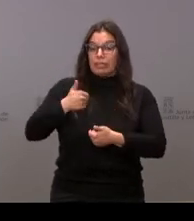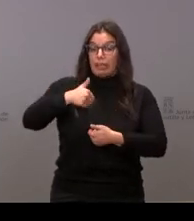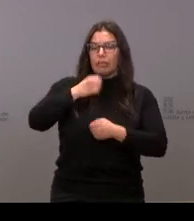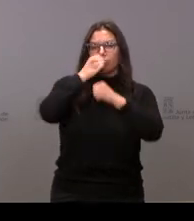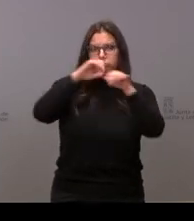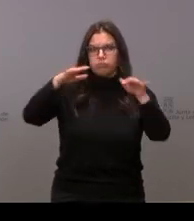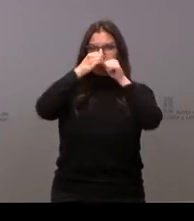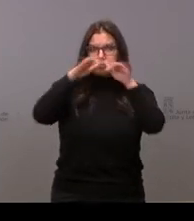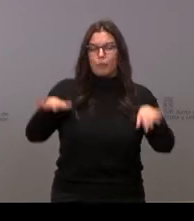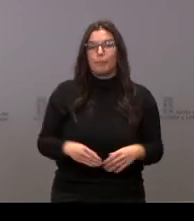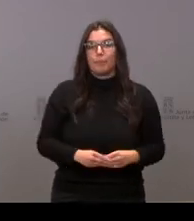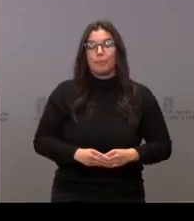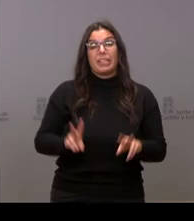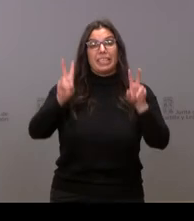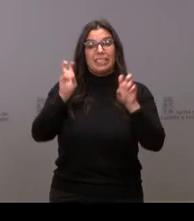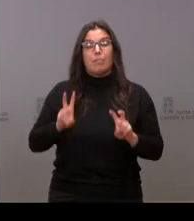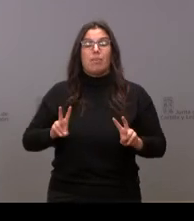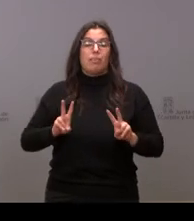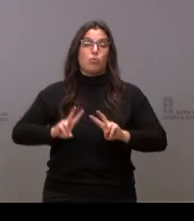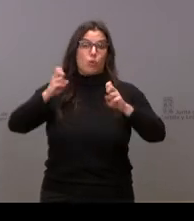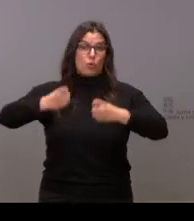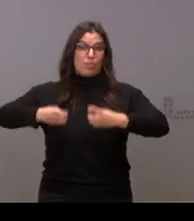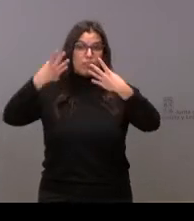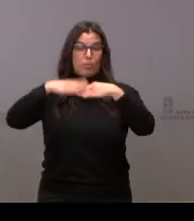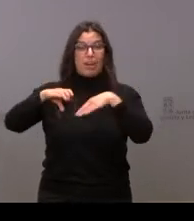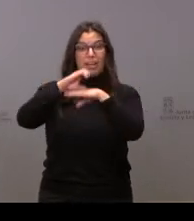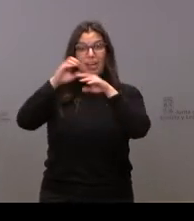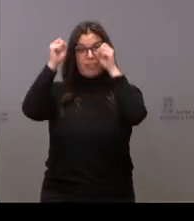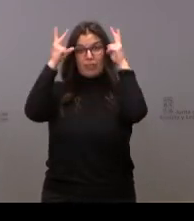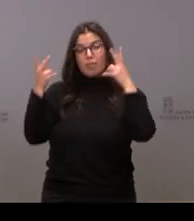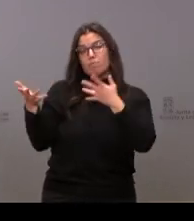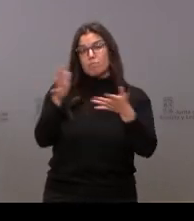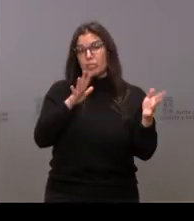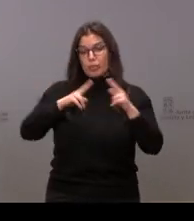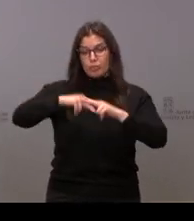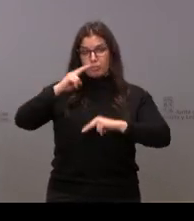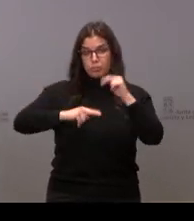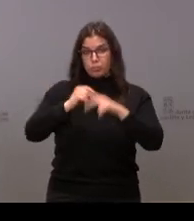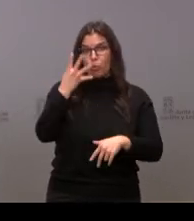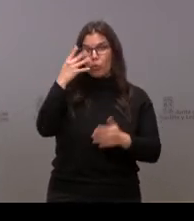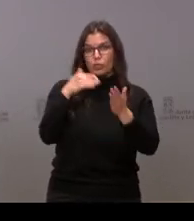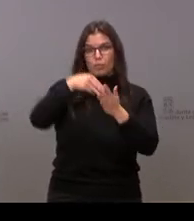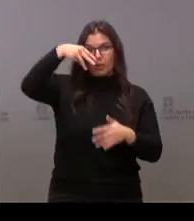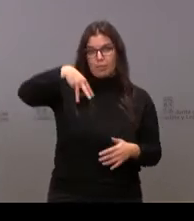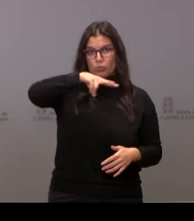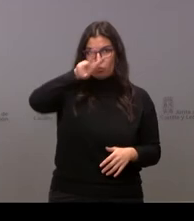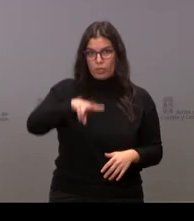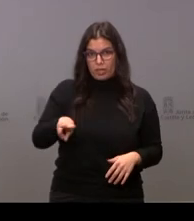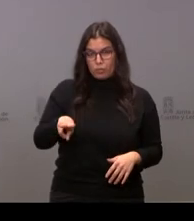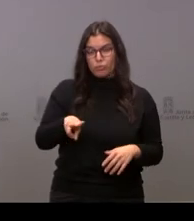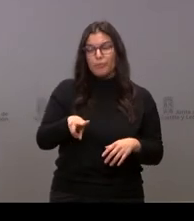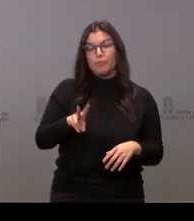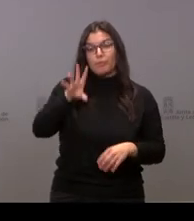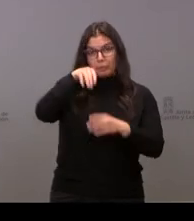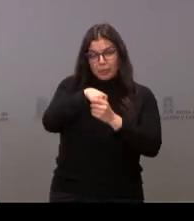En cuanto a la nueva facultad, calculamos una superficie construida de 4.000 metros cuadrados que